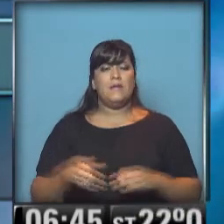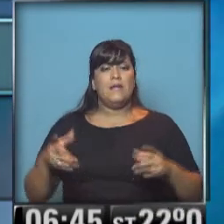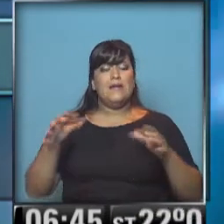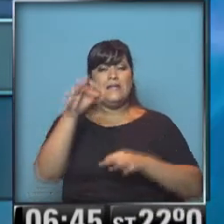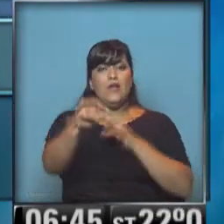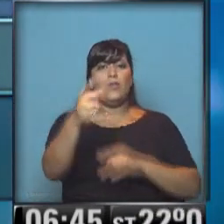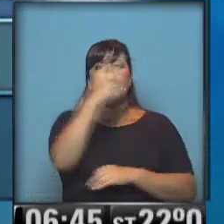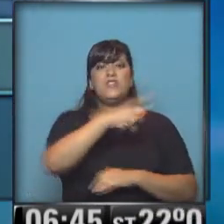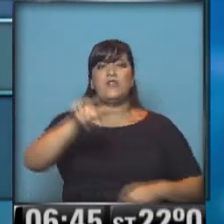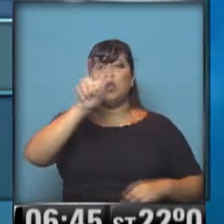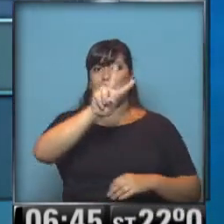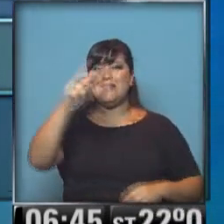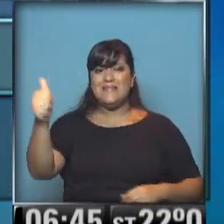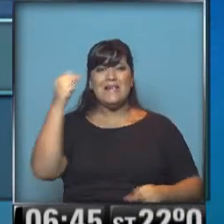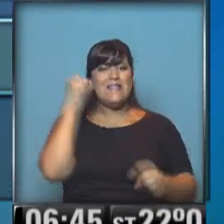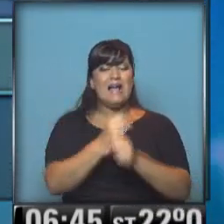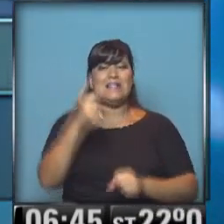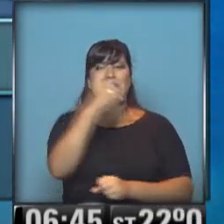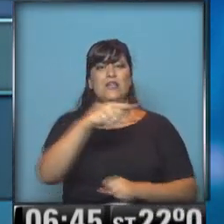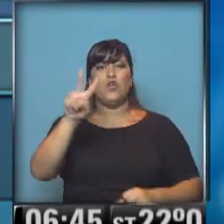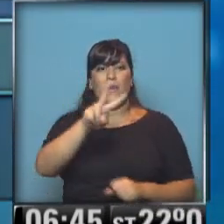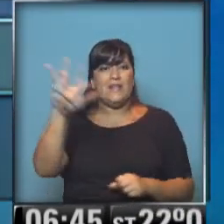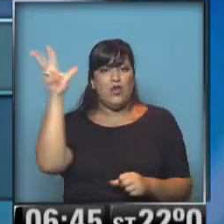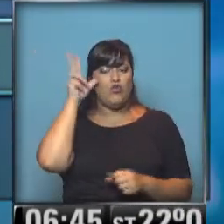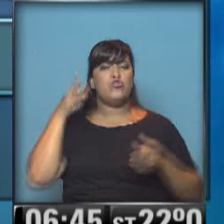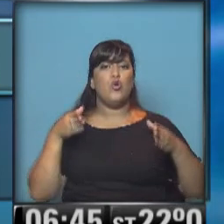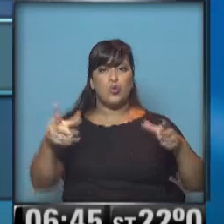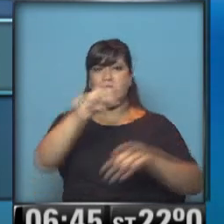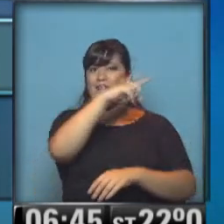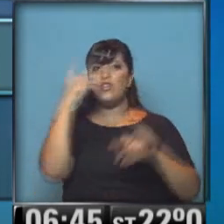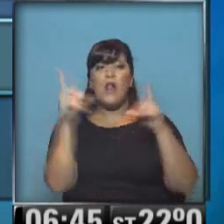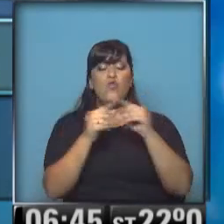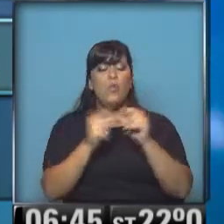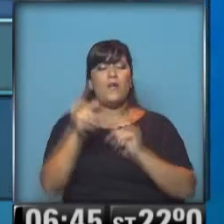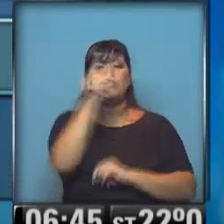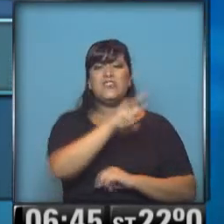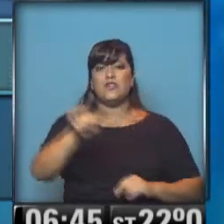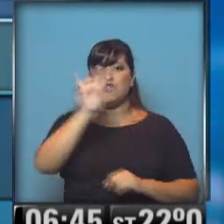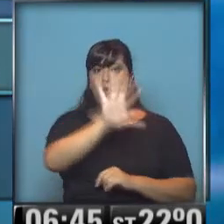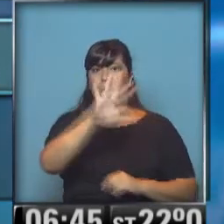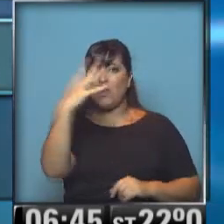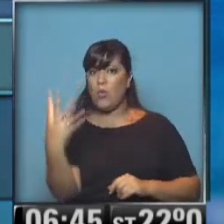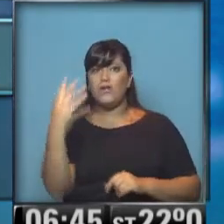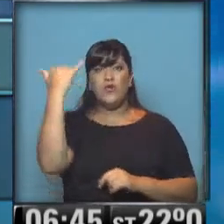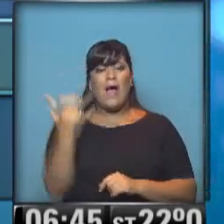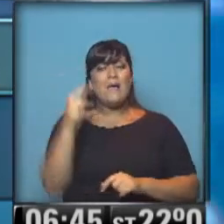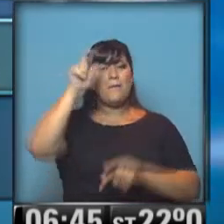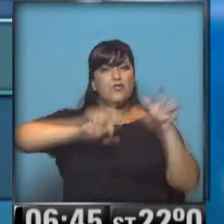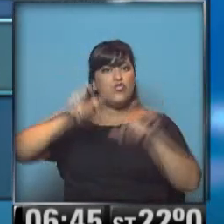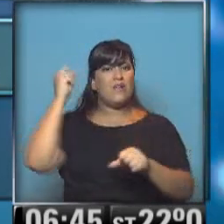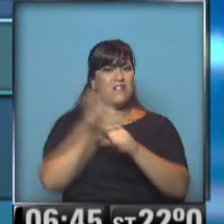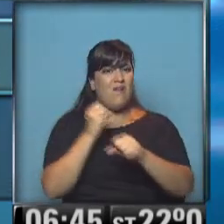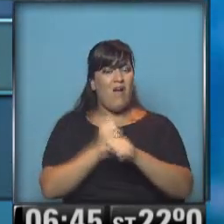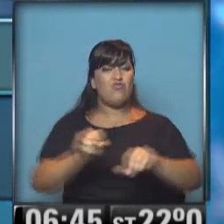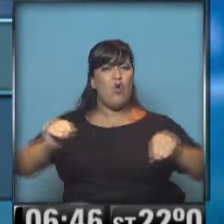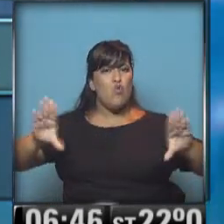126 al 128 de la ruta nacional 154. Hay obras en este tramo, hay balizamiento,